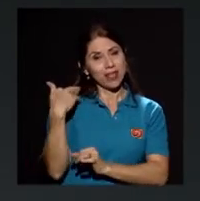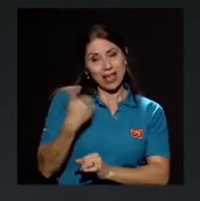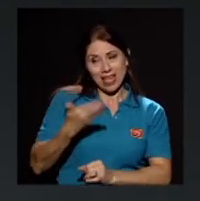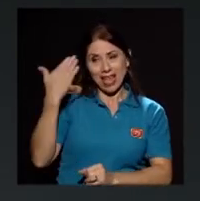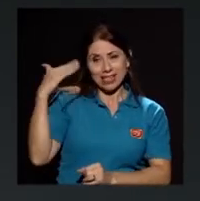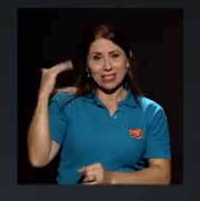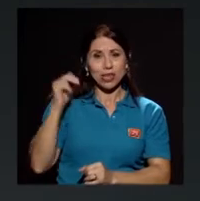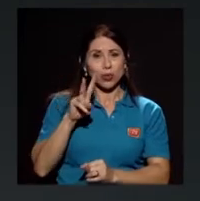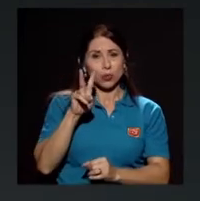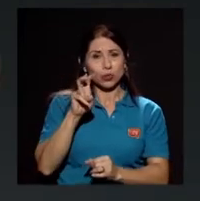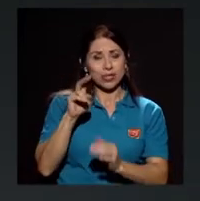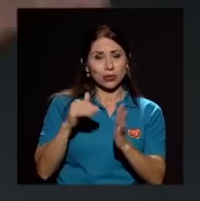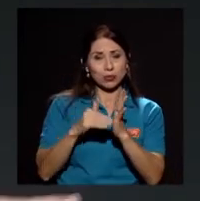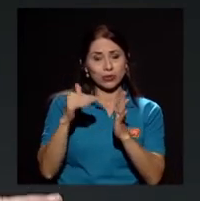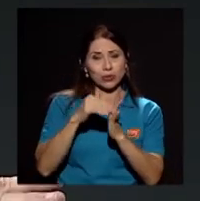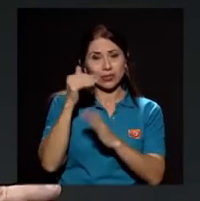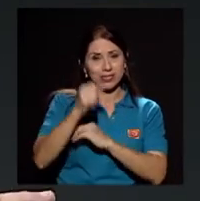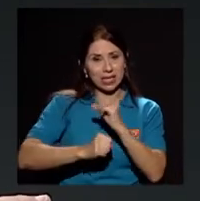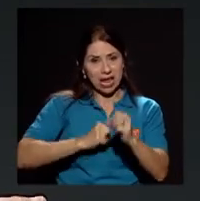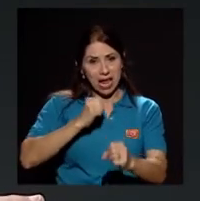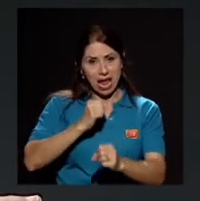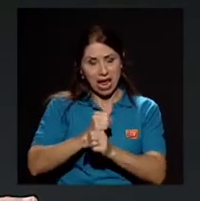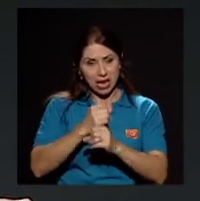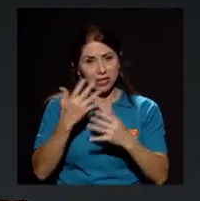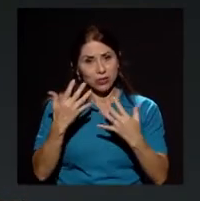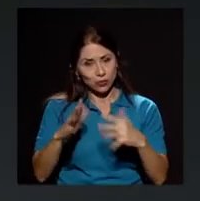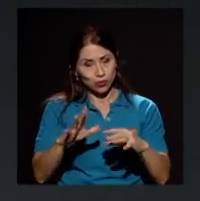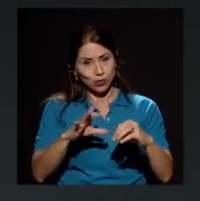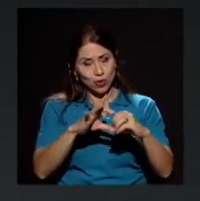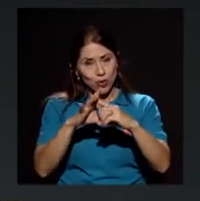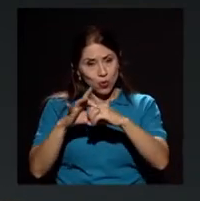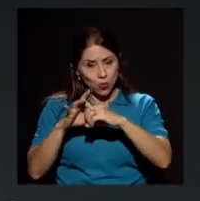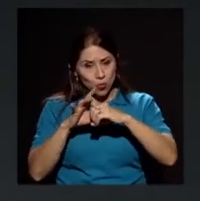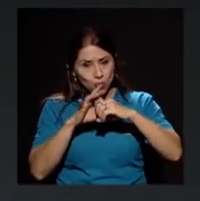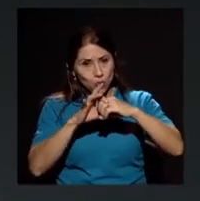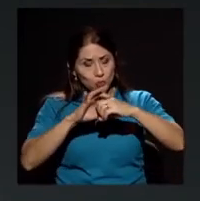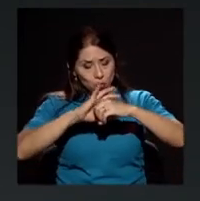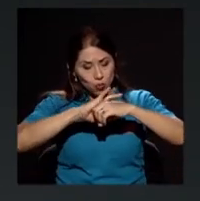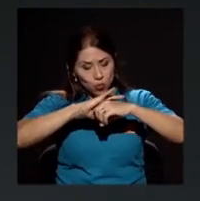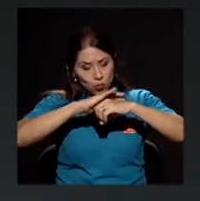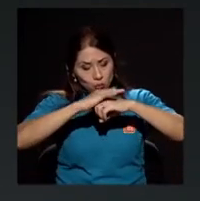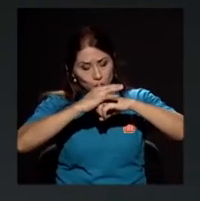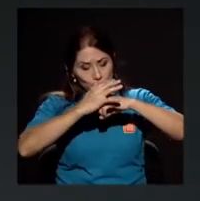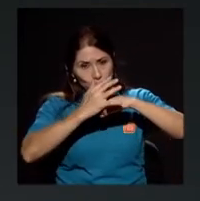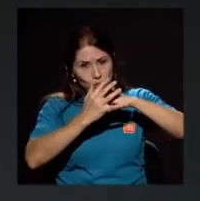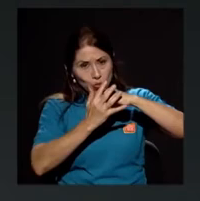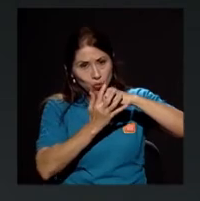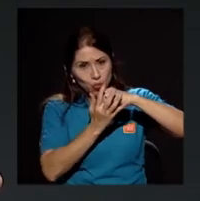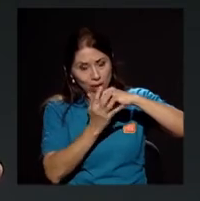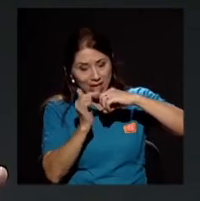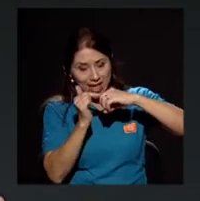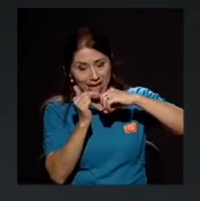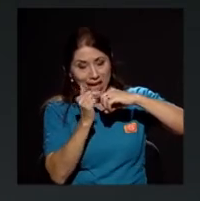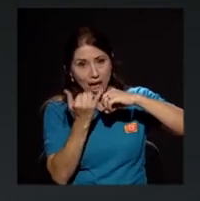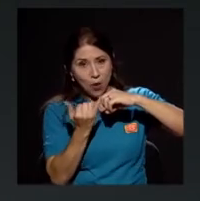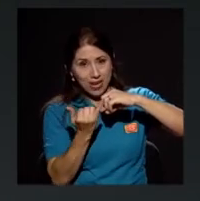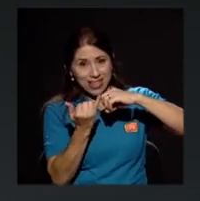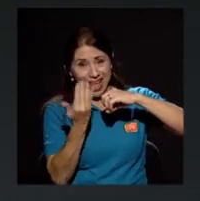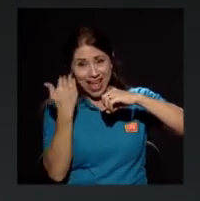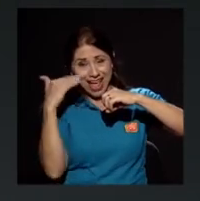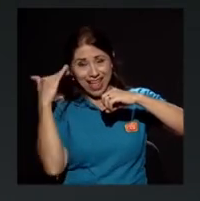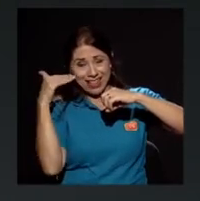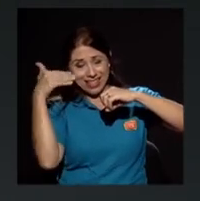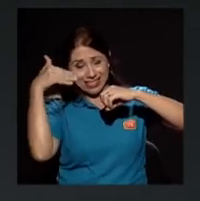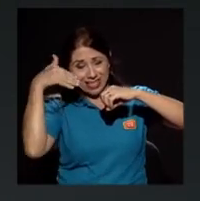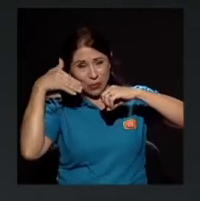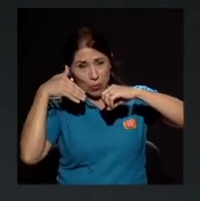años más, años menos las capas que hoy están en la superficie estaban en el fondo del mar según me contó